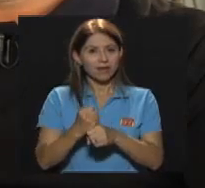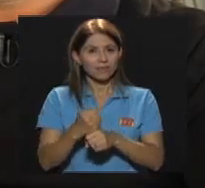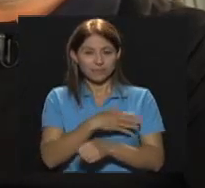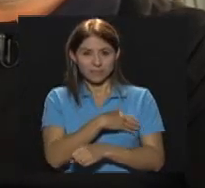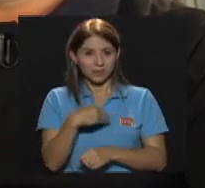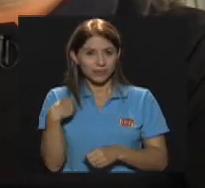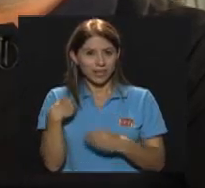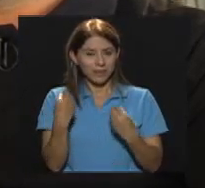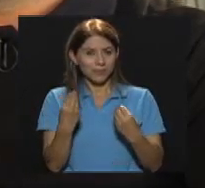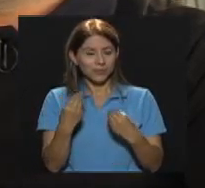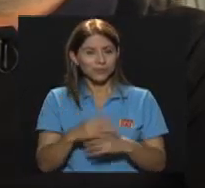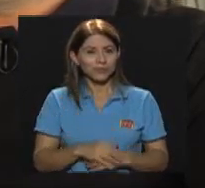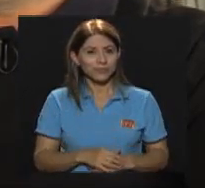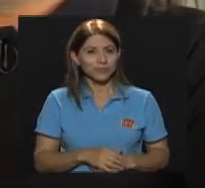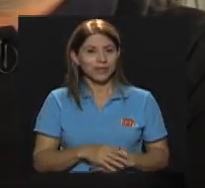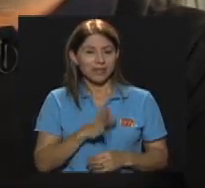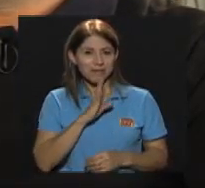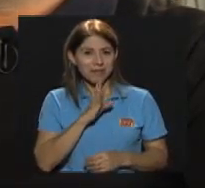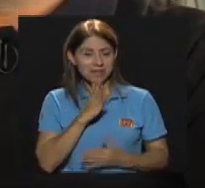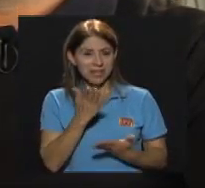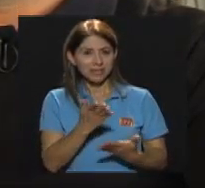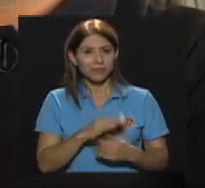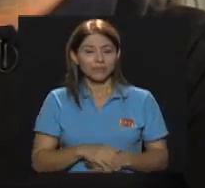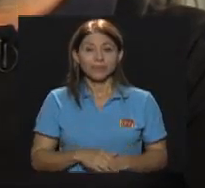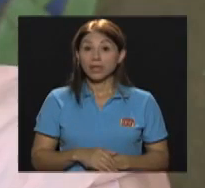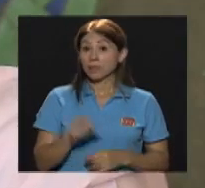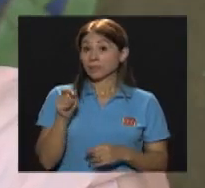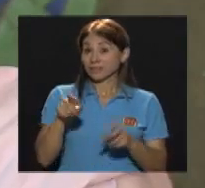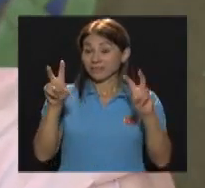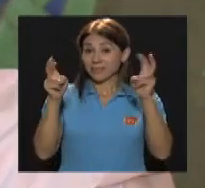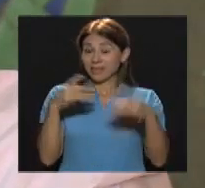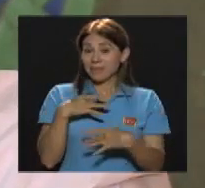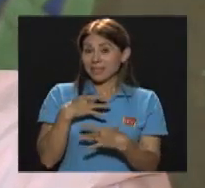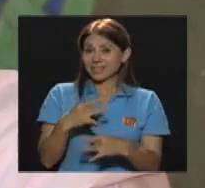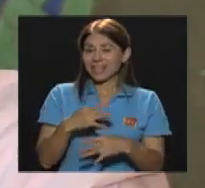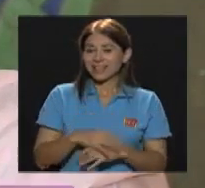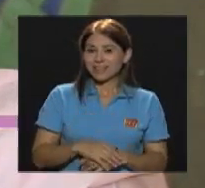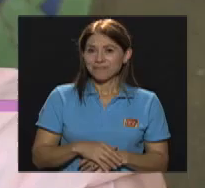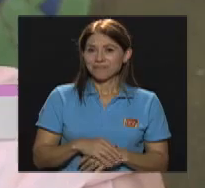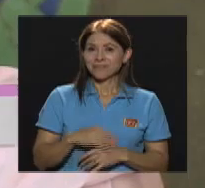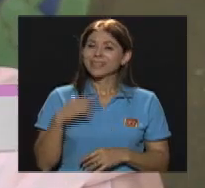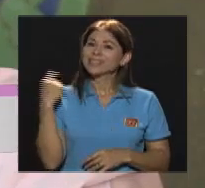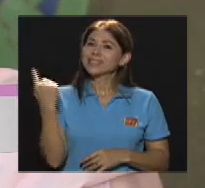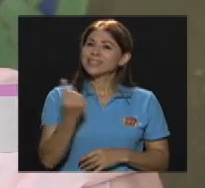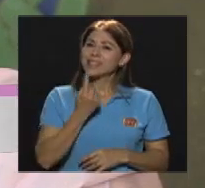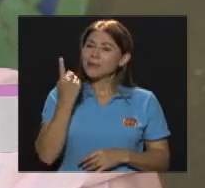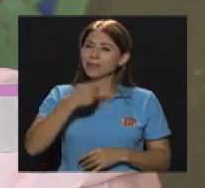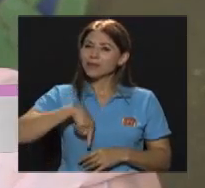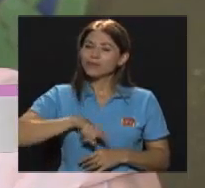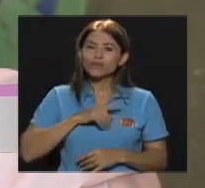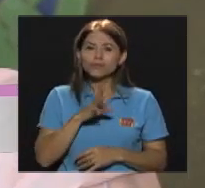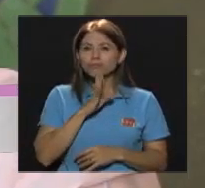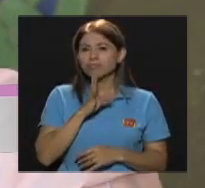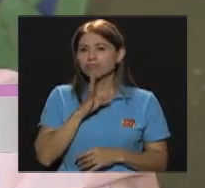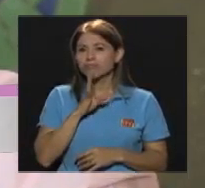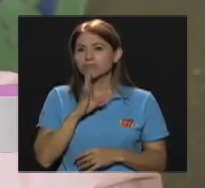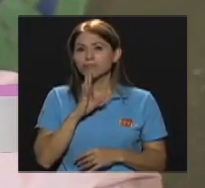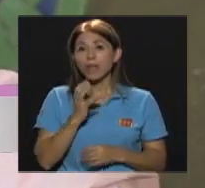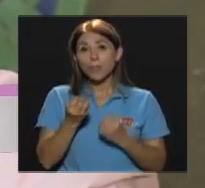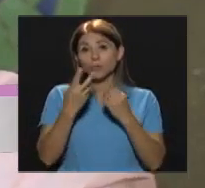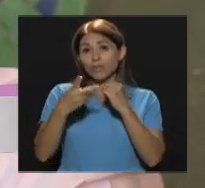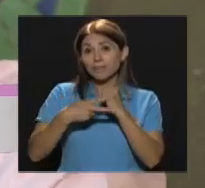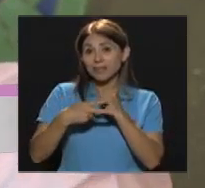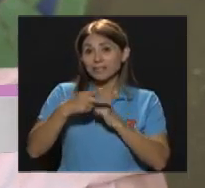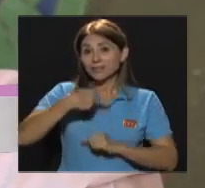Es un tema interesante Y lo conversamos Siempre Internamente Muchas veces Nosotros Tal vez no vamos A poder